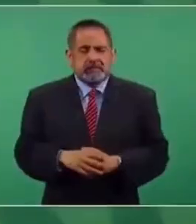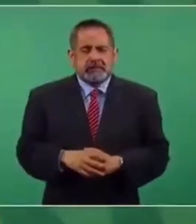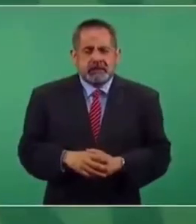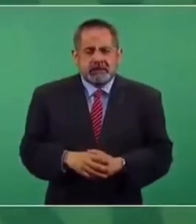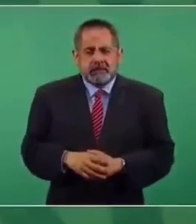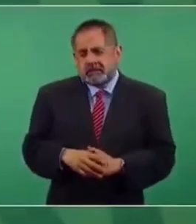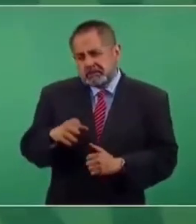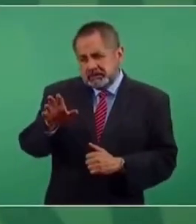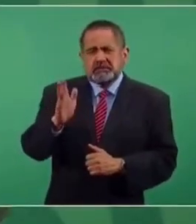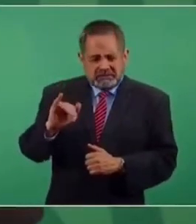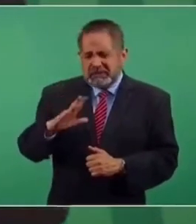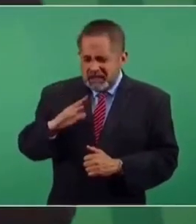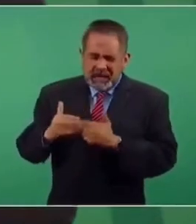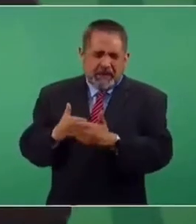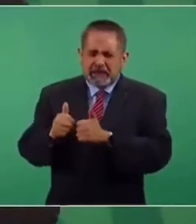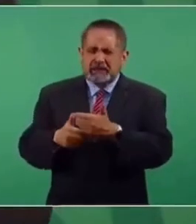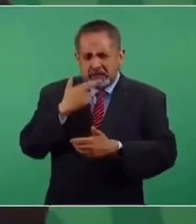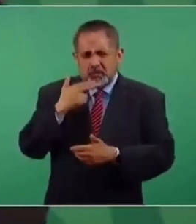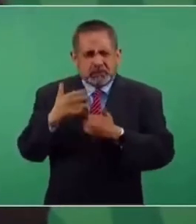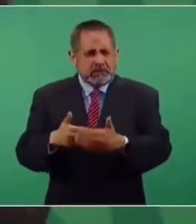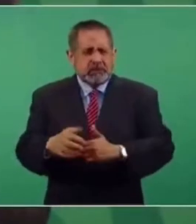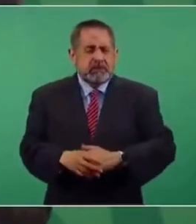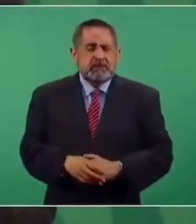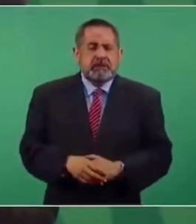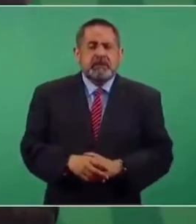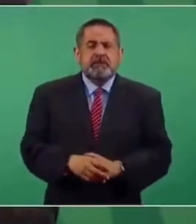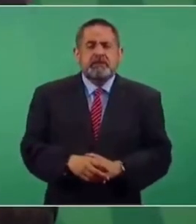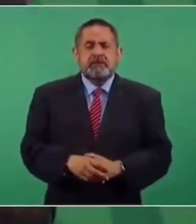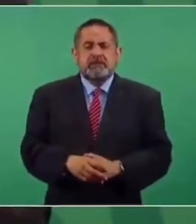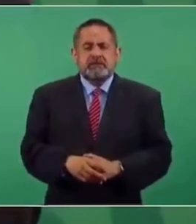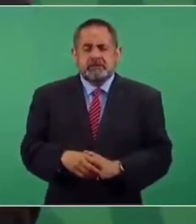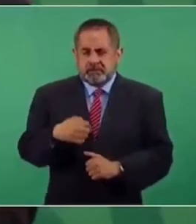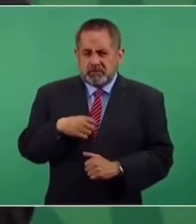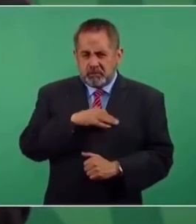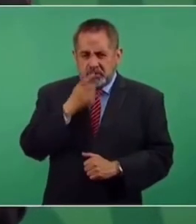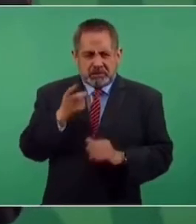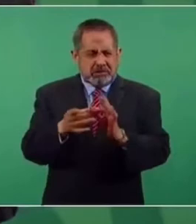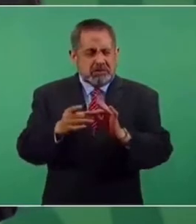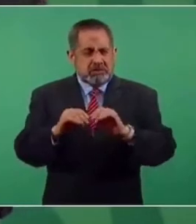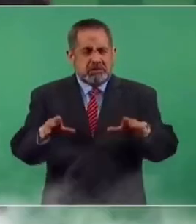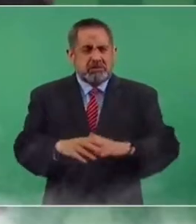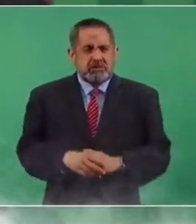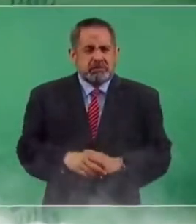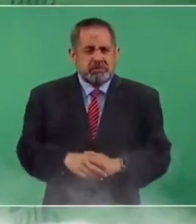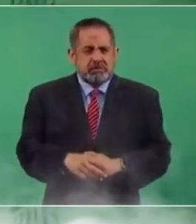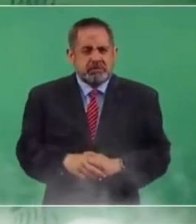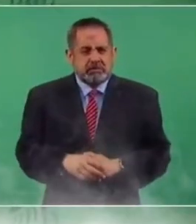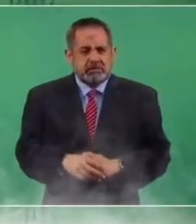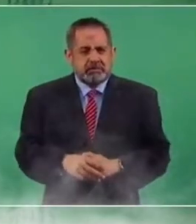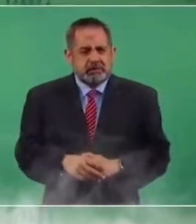Lleva bastante avance, ya puedo decir, arriba,